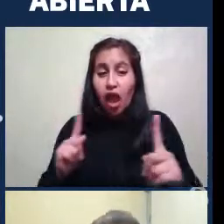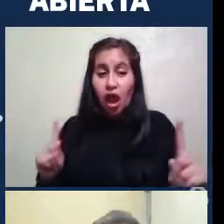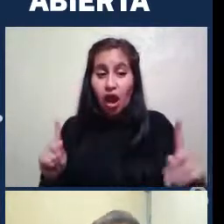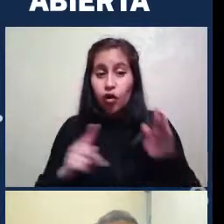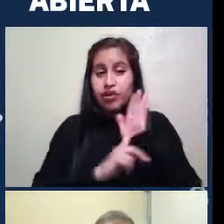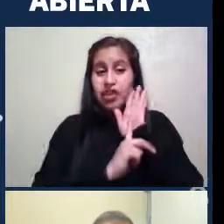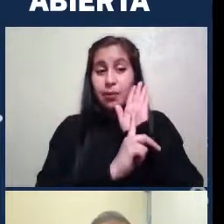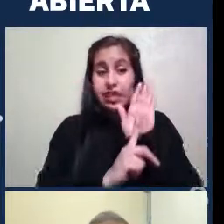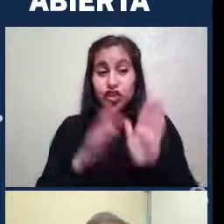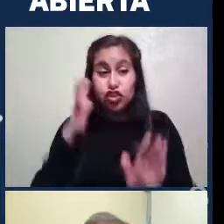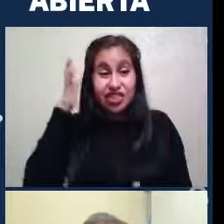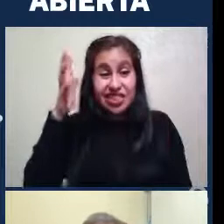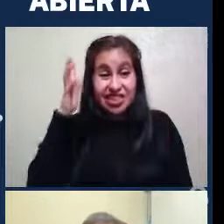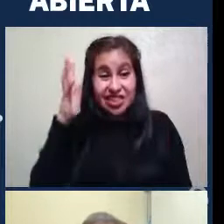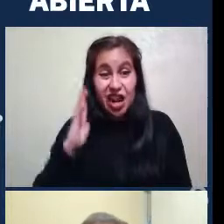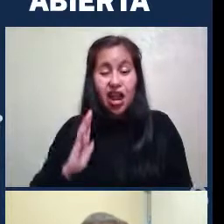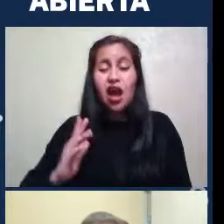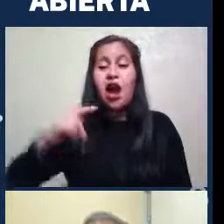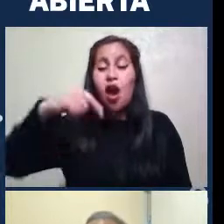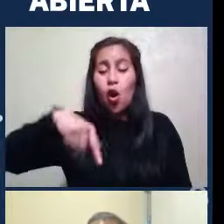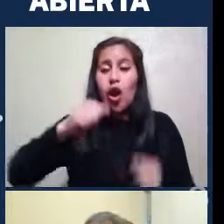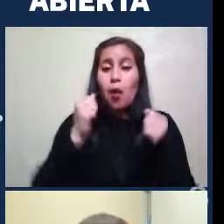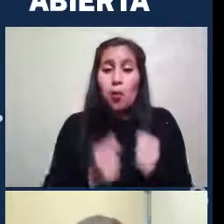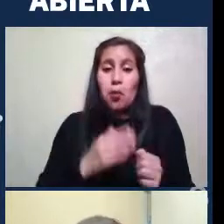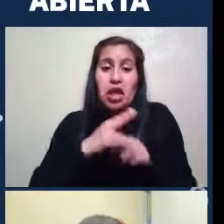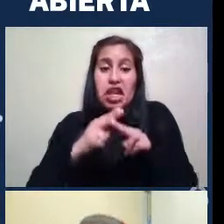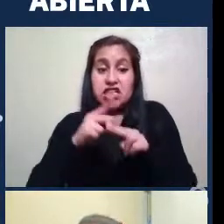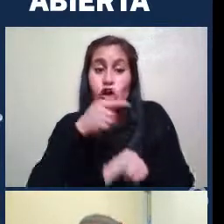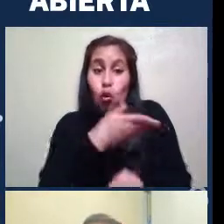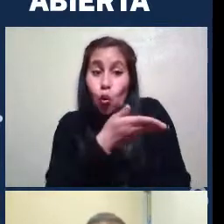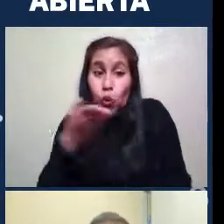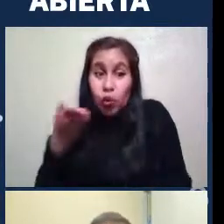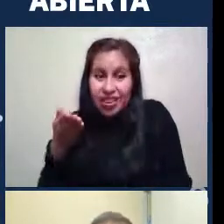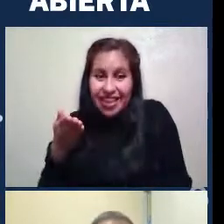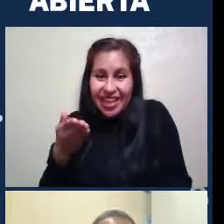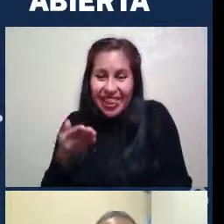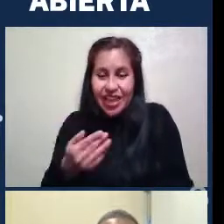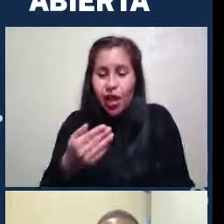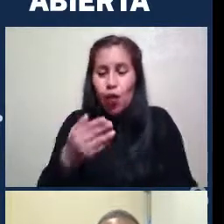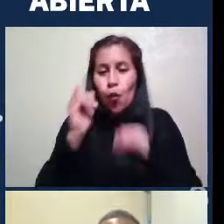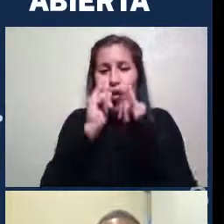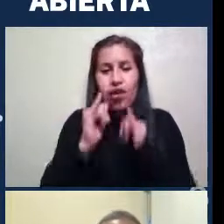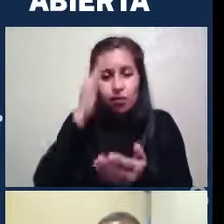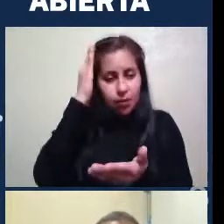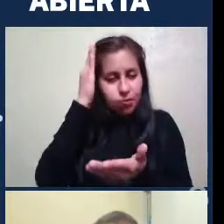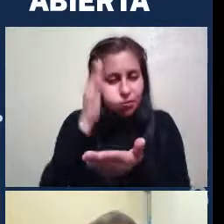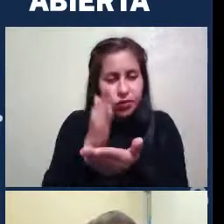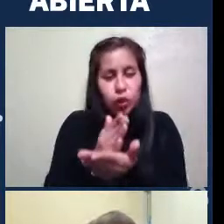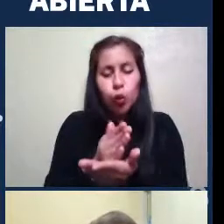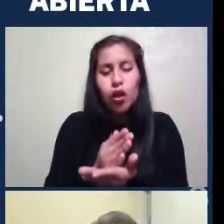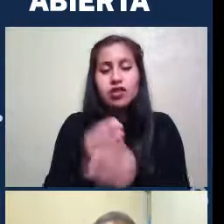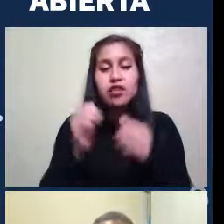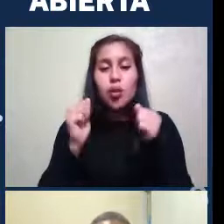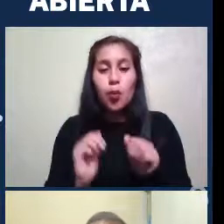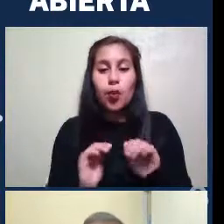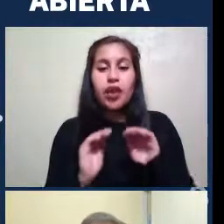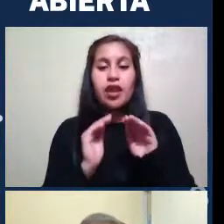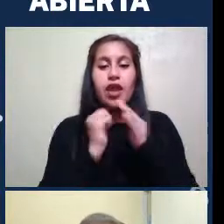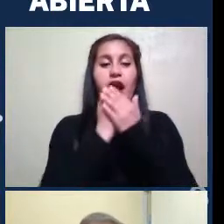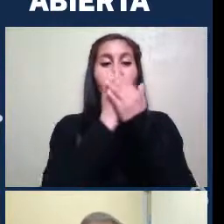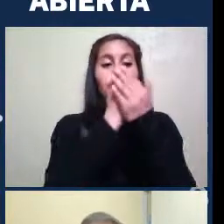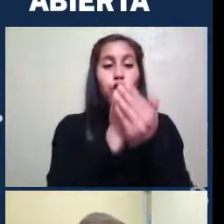Charla Ustedes pueden hacerlo Aquí en esta página De manera Un poco más rigurosa Y así pueden estar Ayudando A